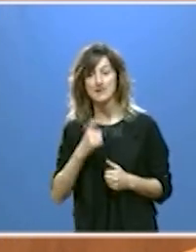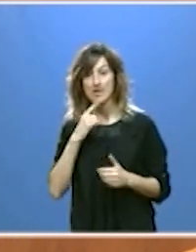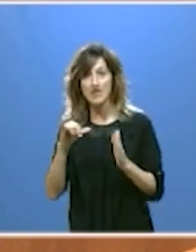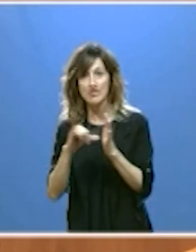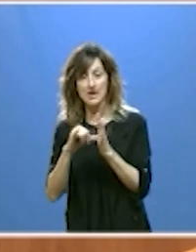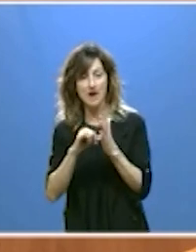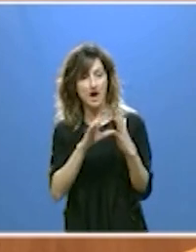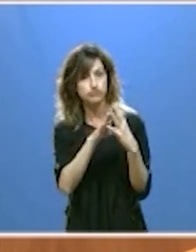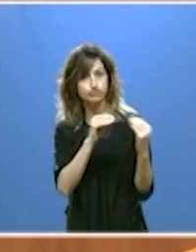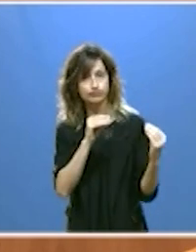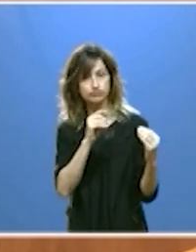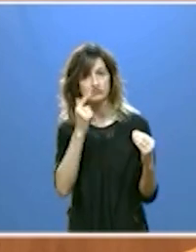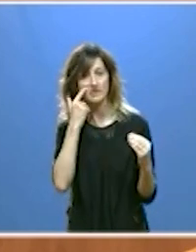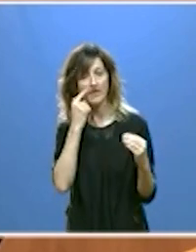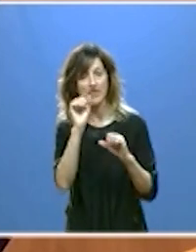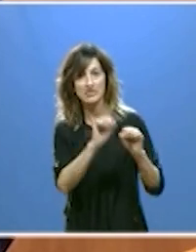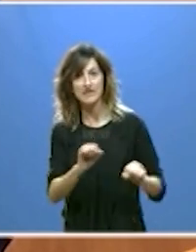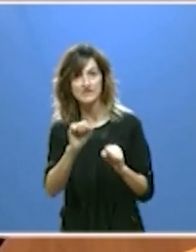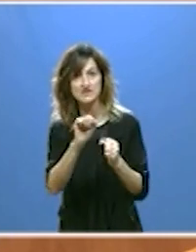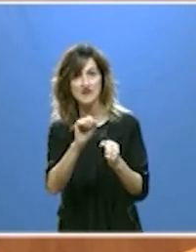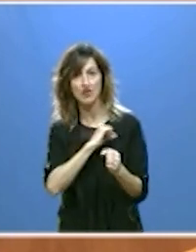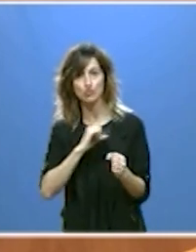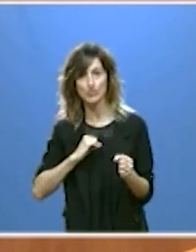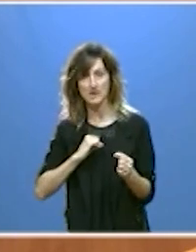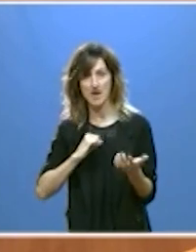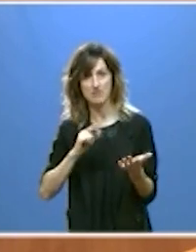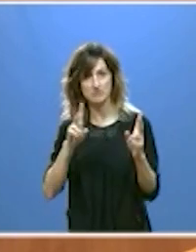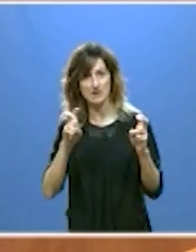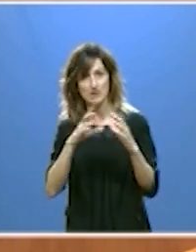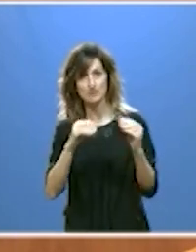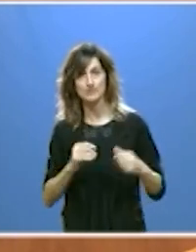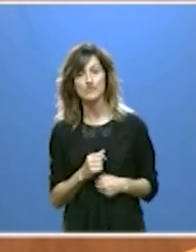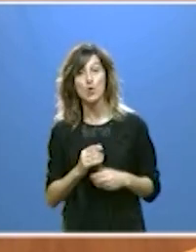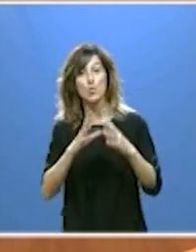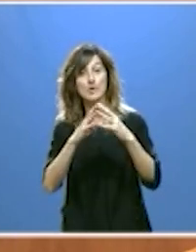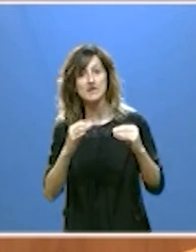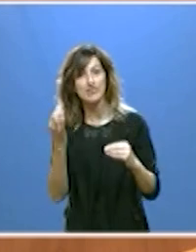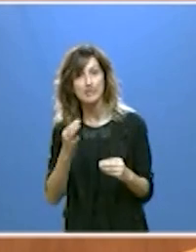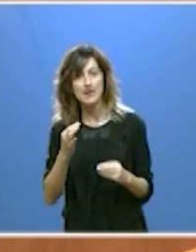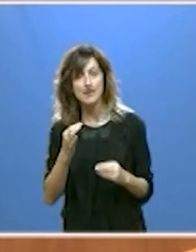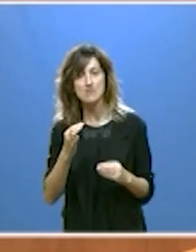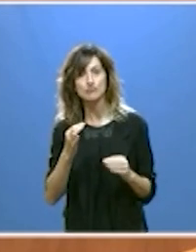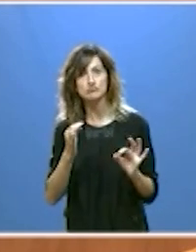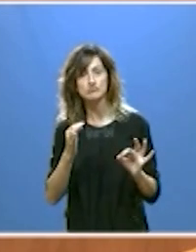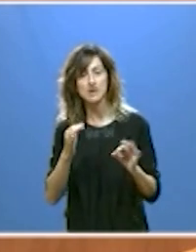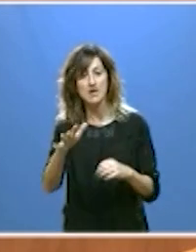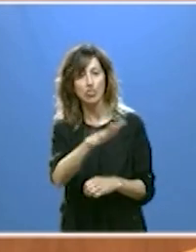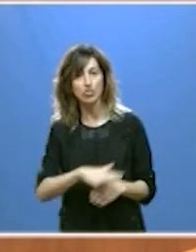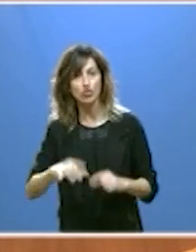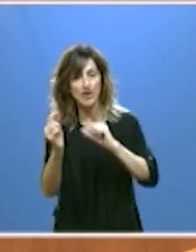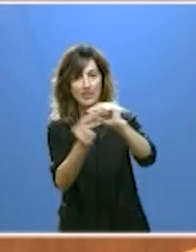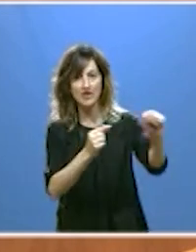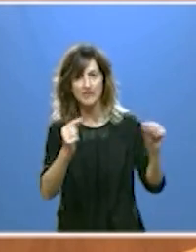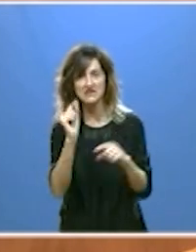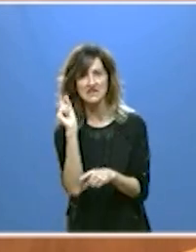universidades en la defensa de la autonomía universitaria. Las universidades deben seguir siendo un espacio de debate